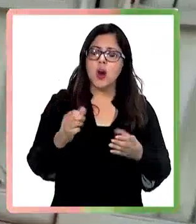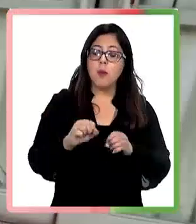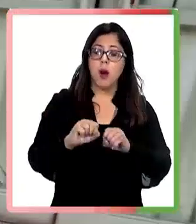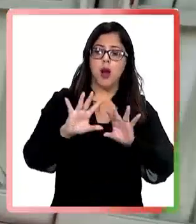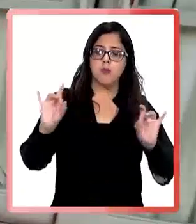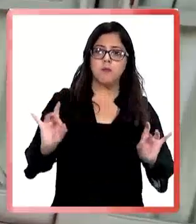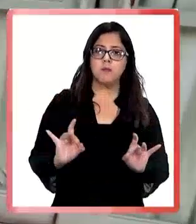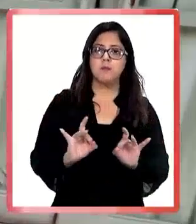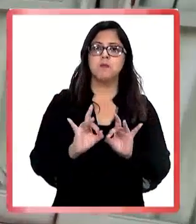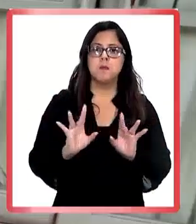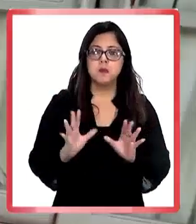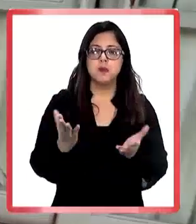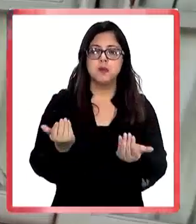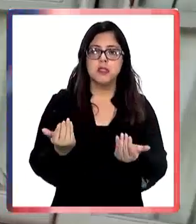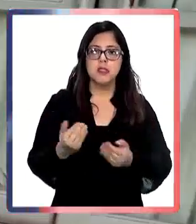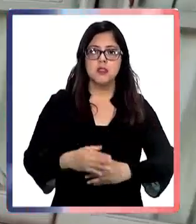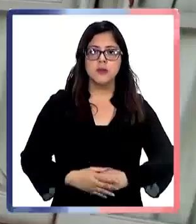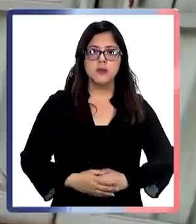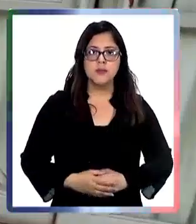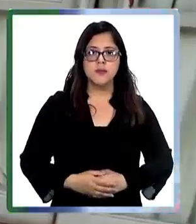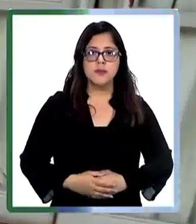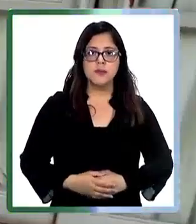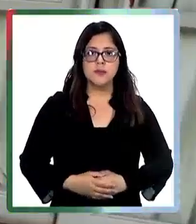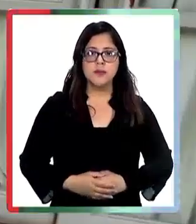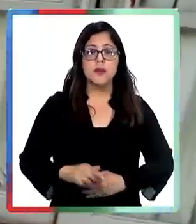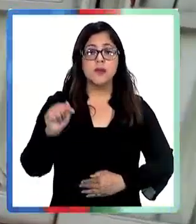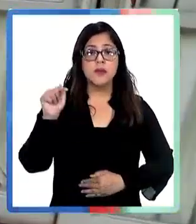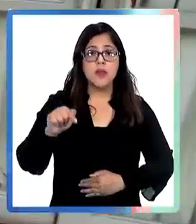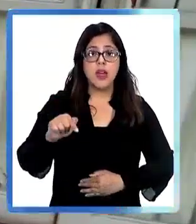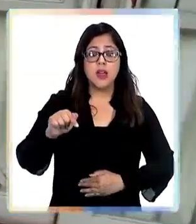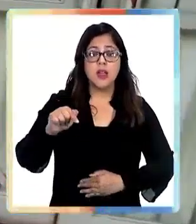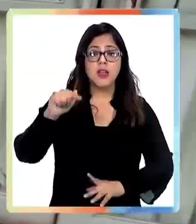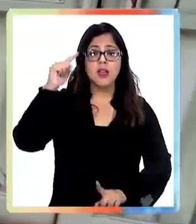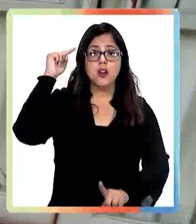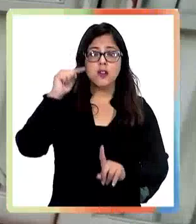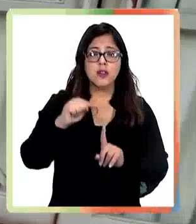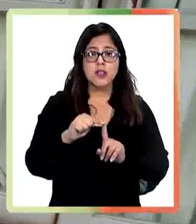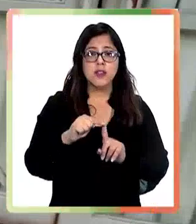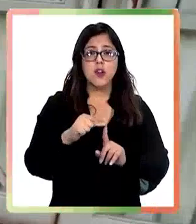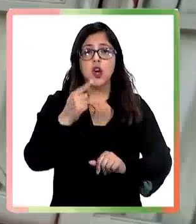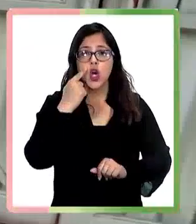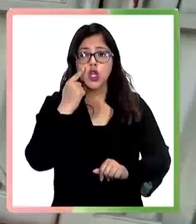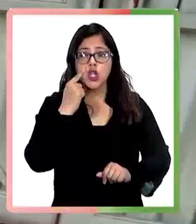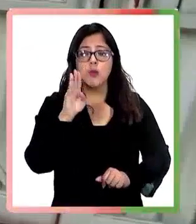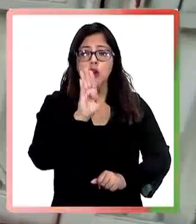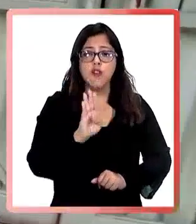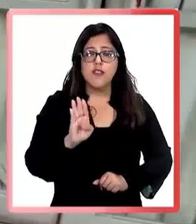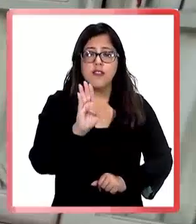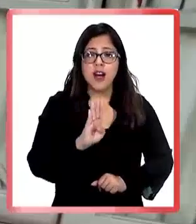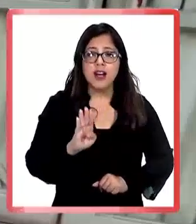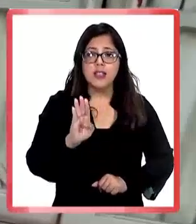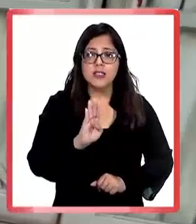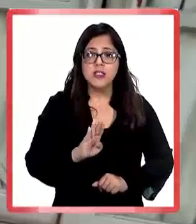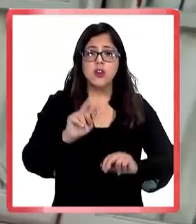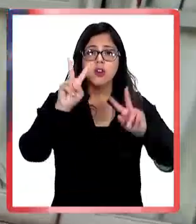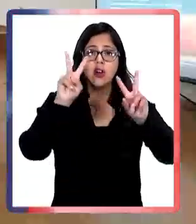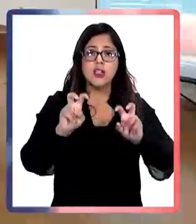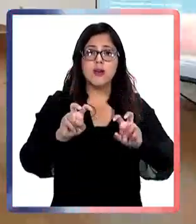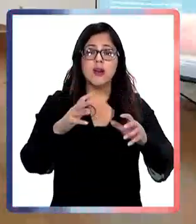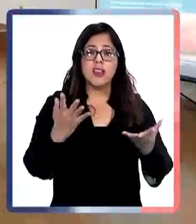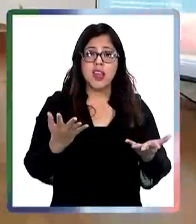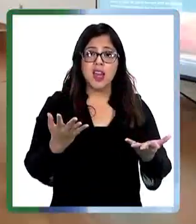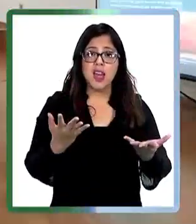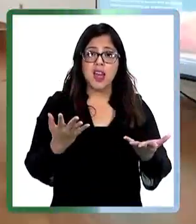son primeros auxilios y lo que es salvavidas o de rescate en lo que es agua y todo eso.